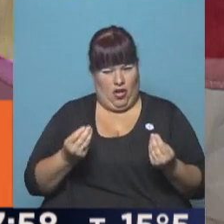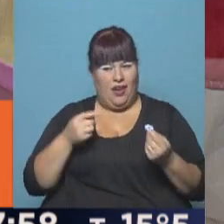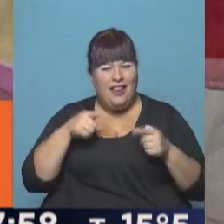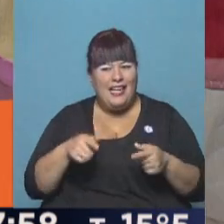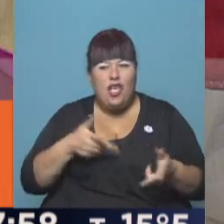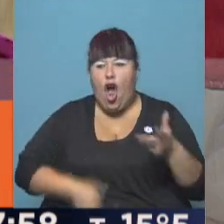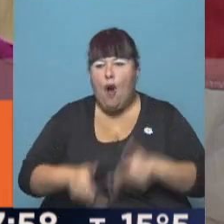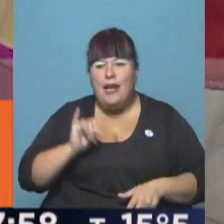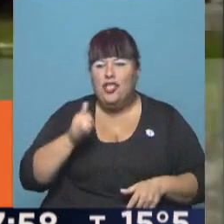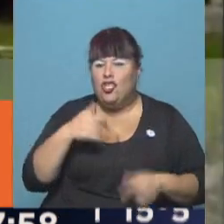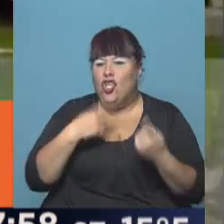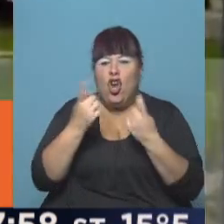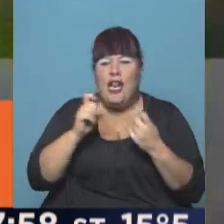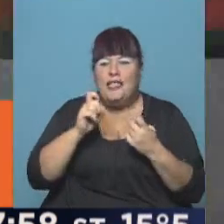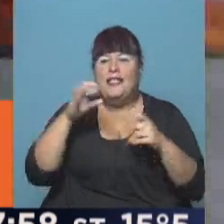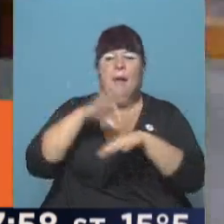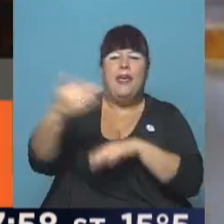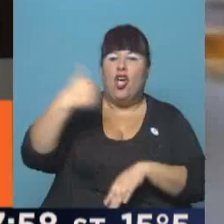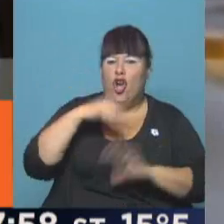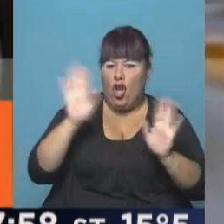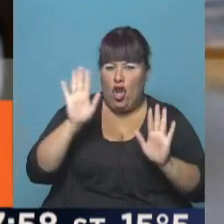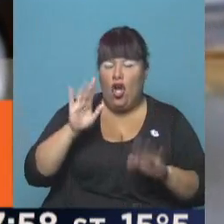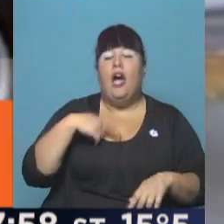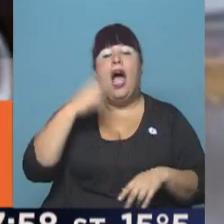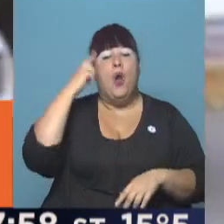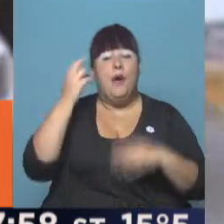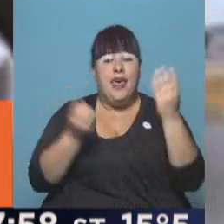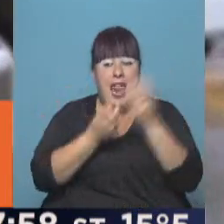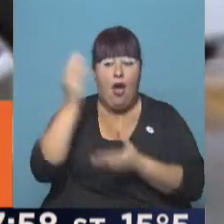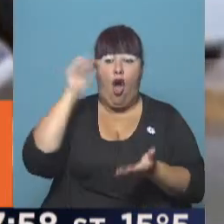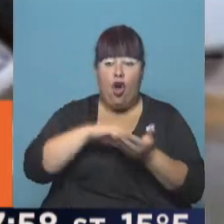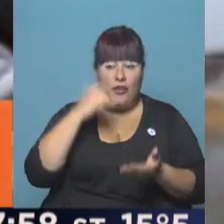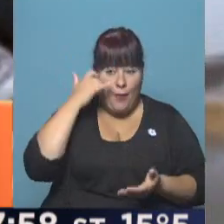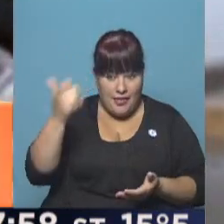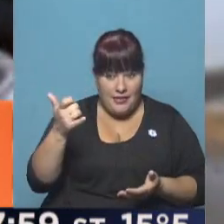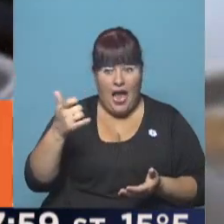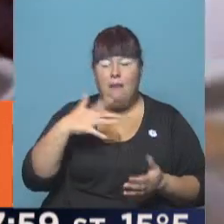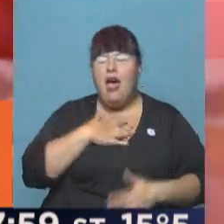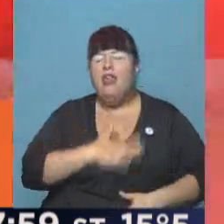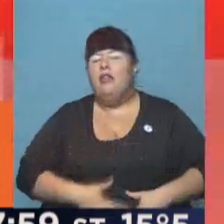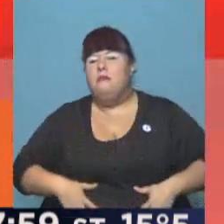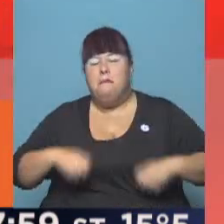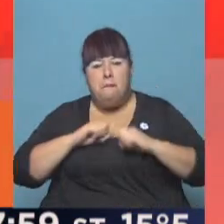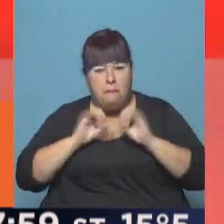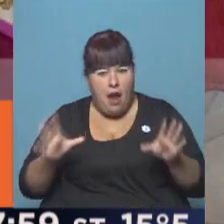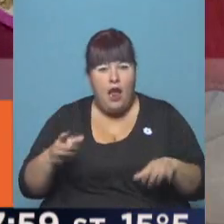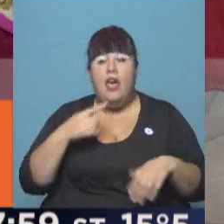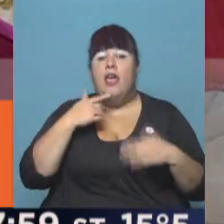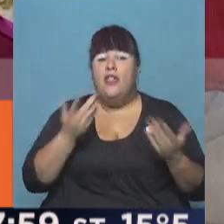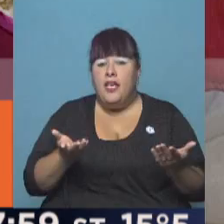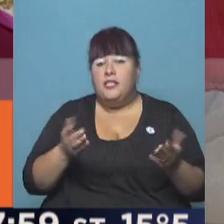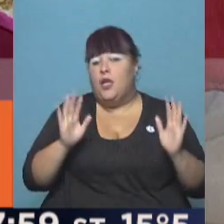esto es quirúrgico, no necesitamos que nos manden un médico. A las 9 de la mañana vuelvo a llamar, que se estaba descompensando. Y dice,